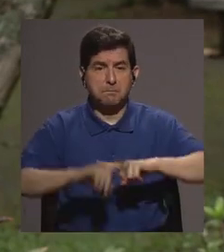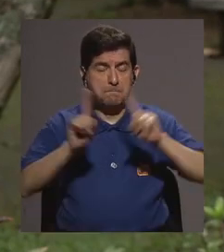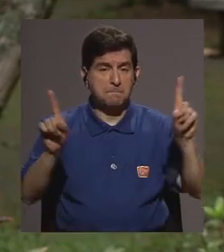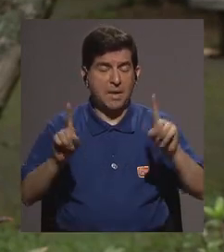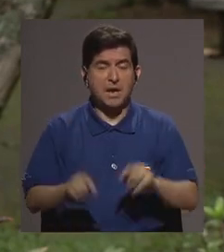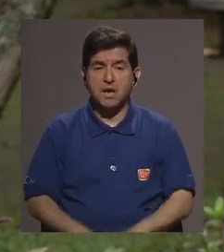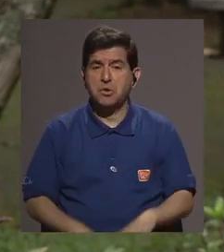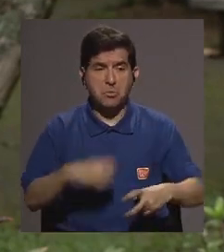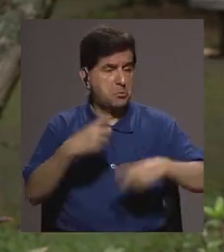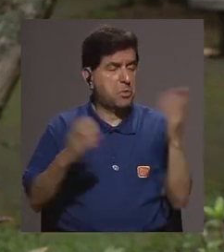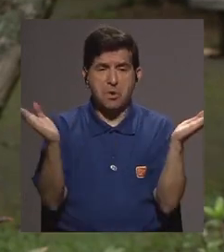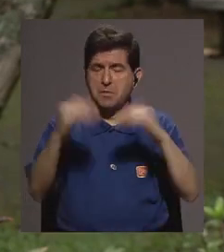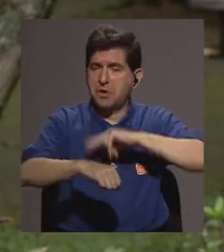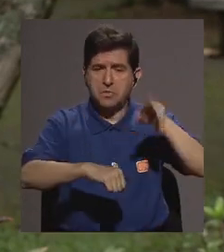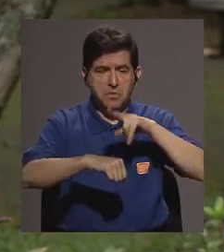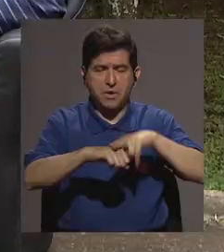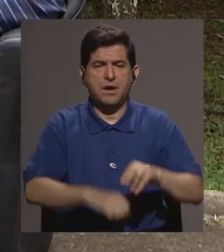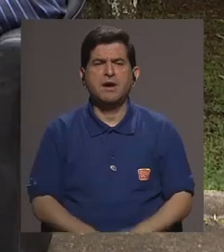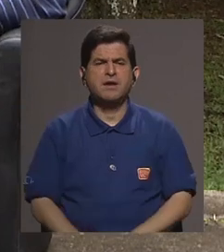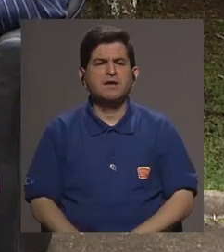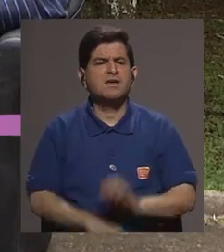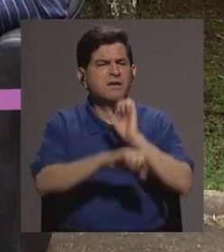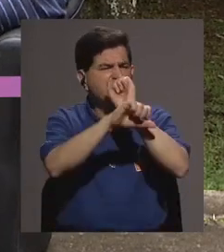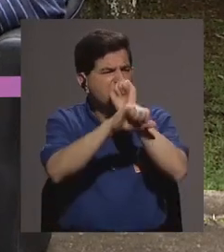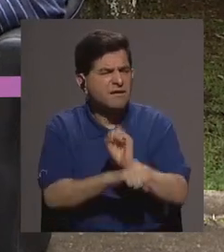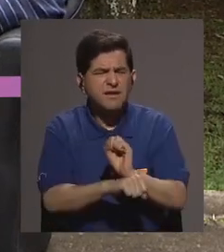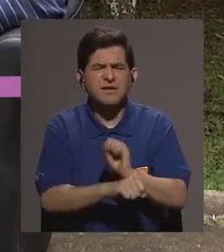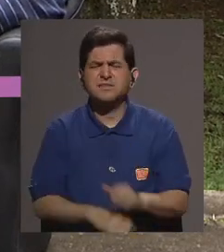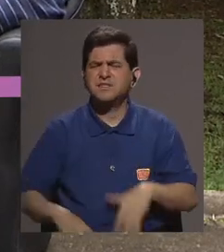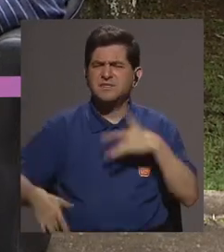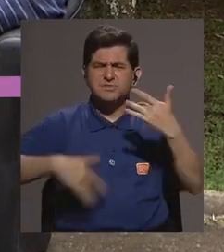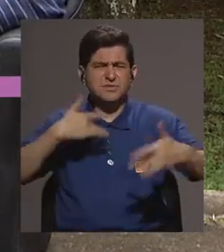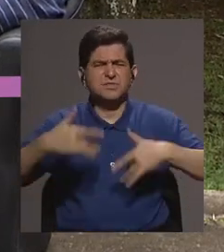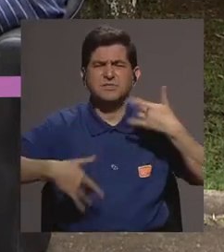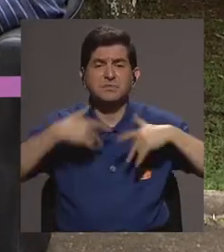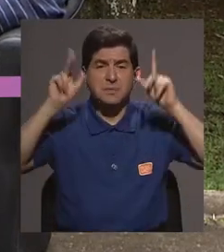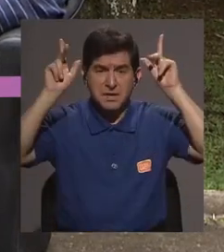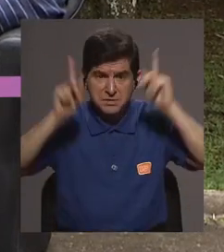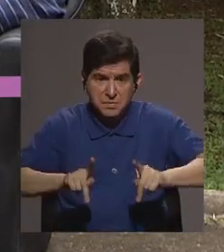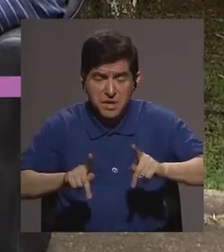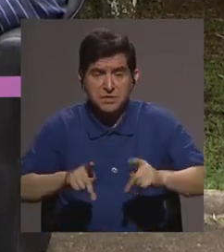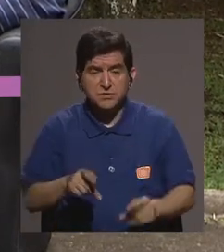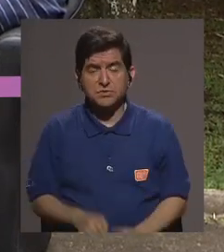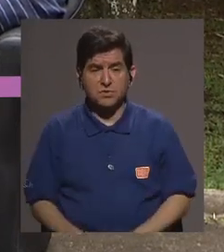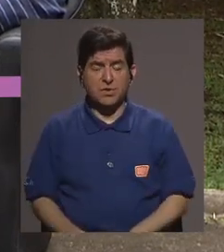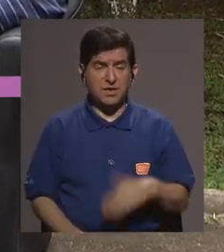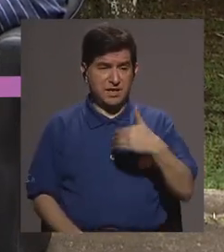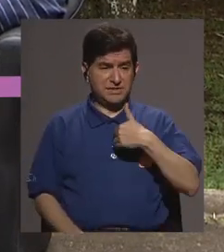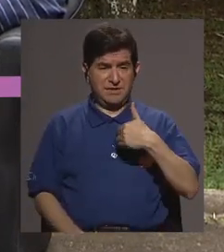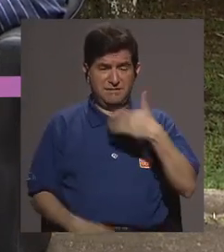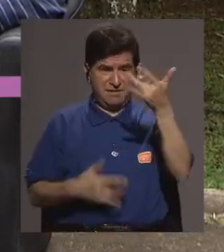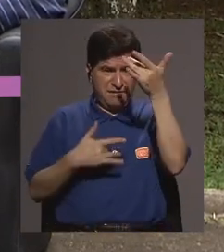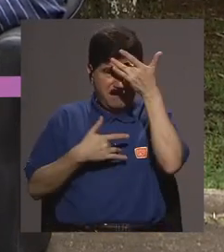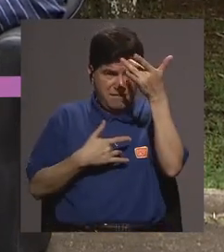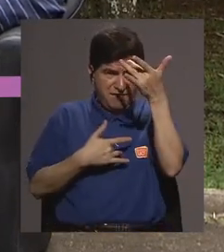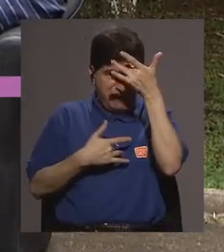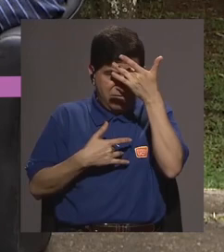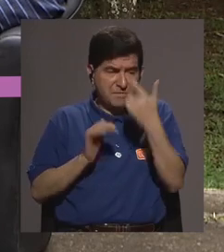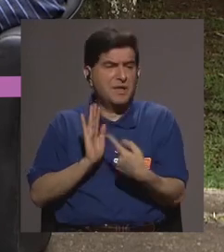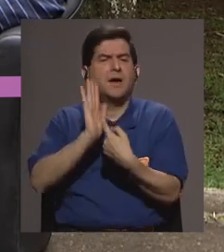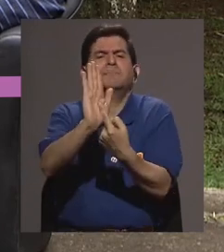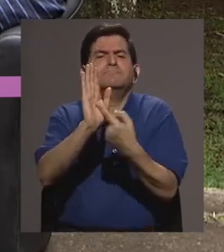por lo demás no hay ningún tipo de problemas Doctor, y clásicamente ¿cuáles son los síntomas que la persona que padece de malaria